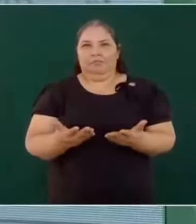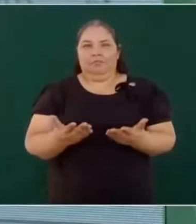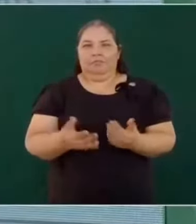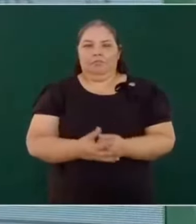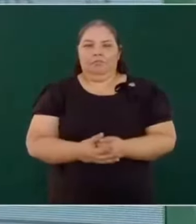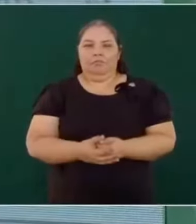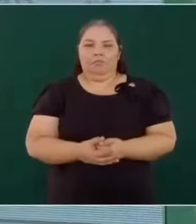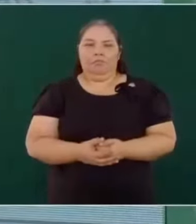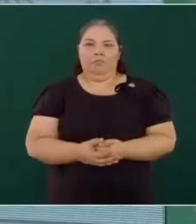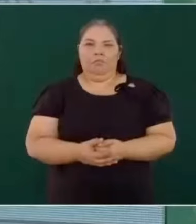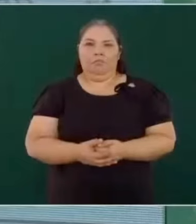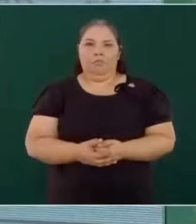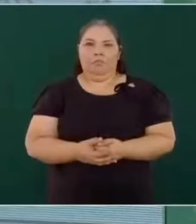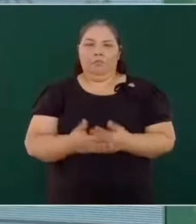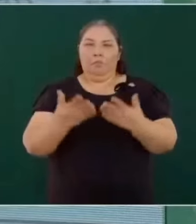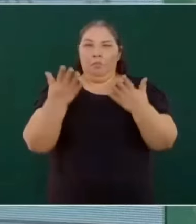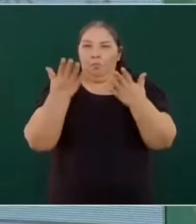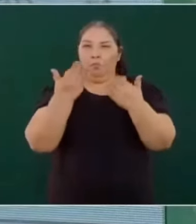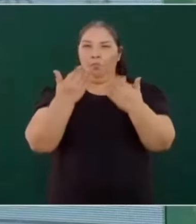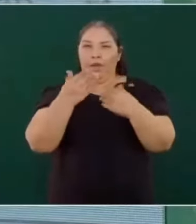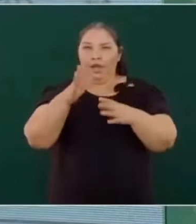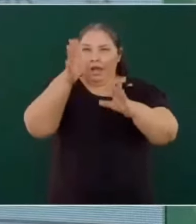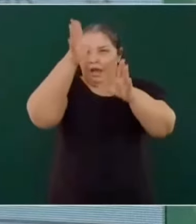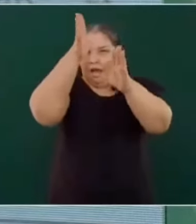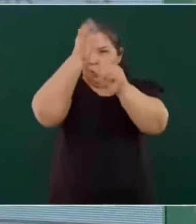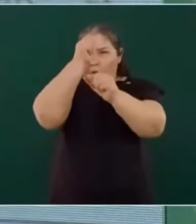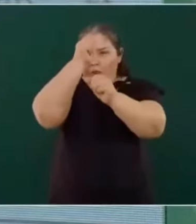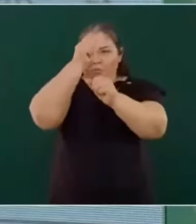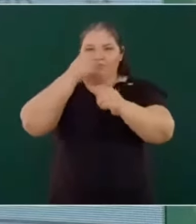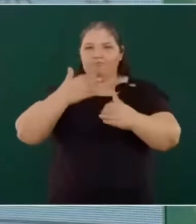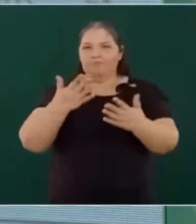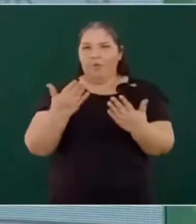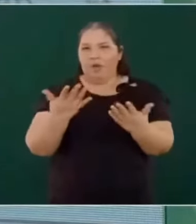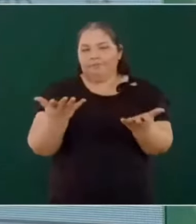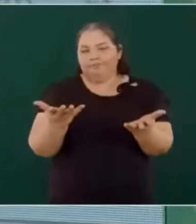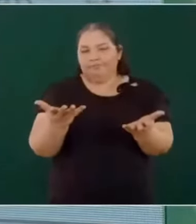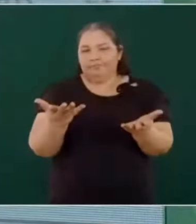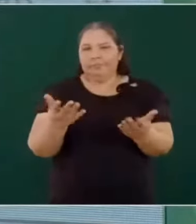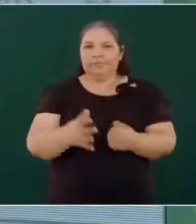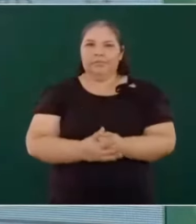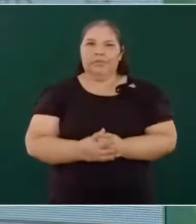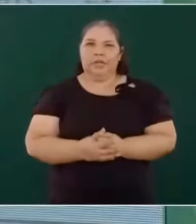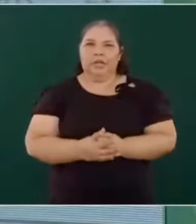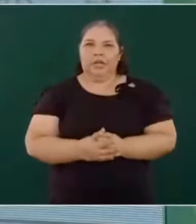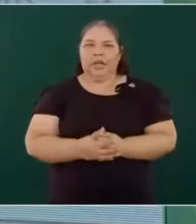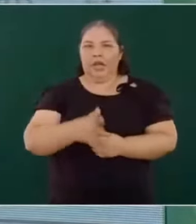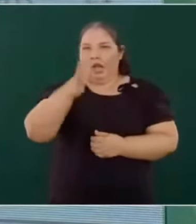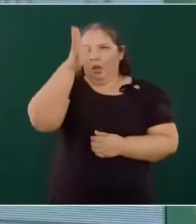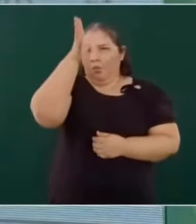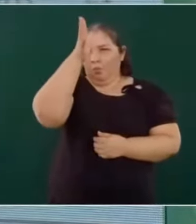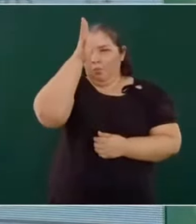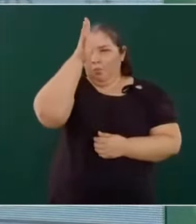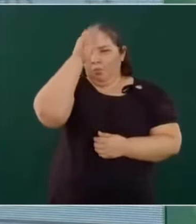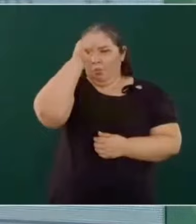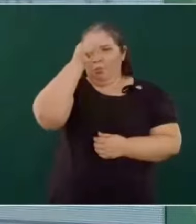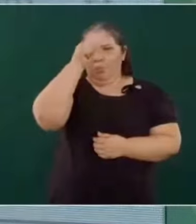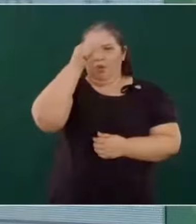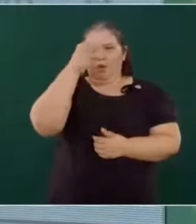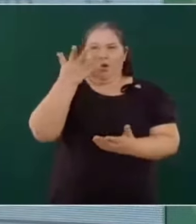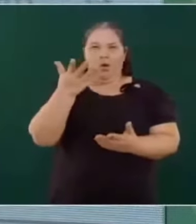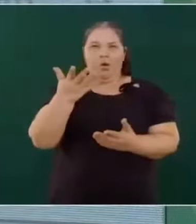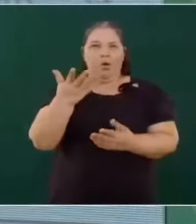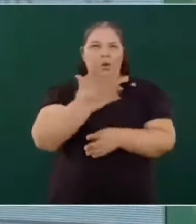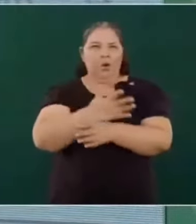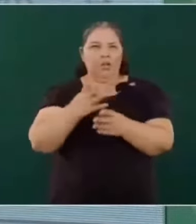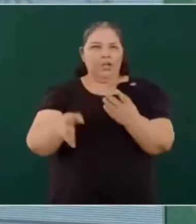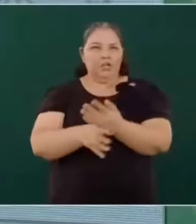convenio de publicidad, pero no sólo es el convenio de publicidad, son otros tipos